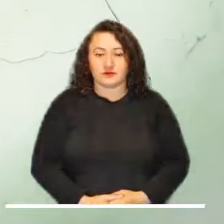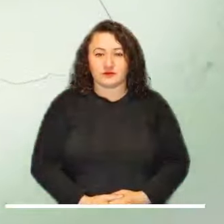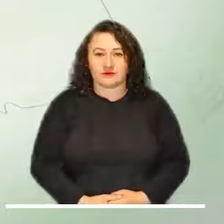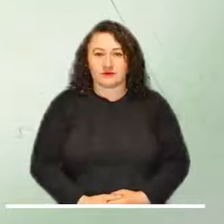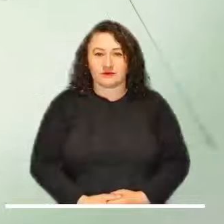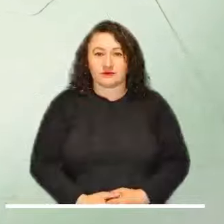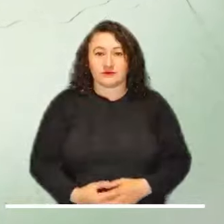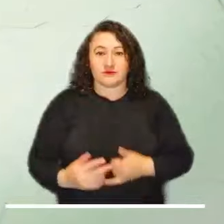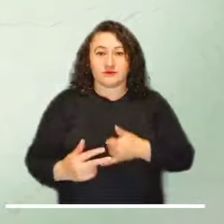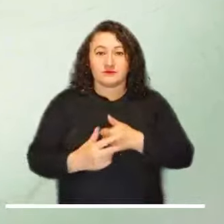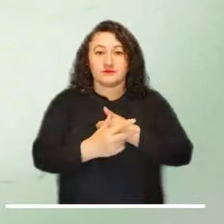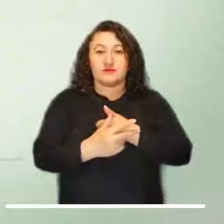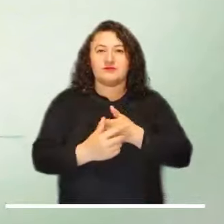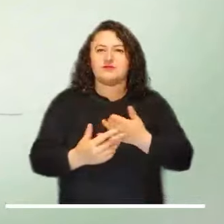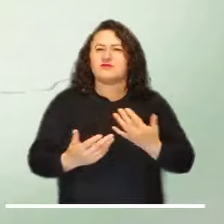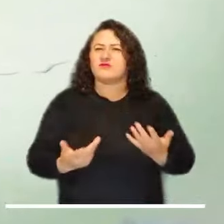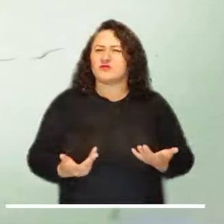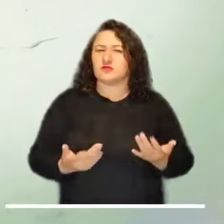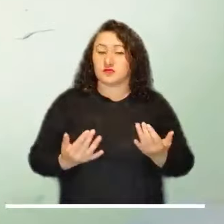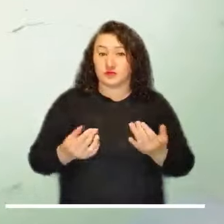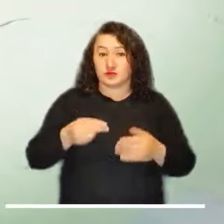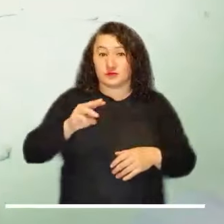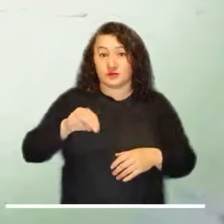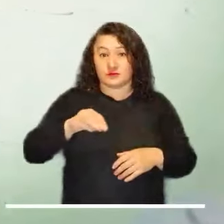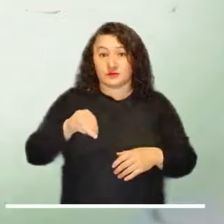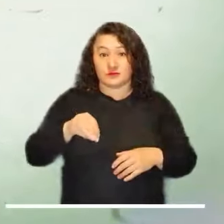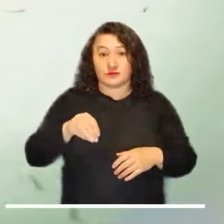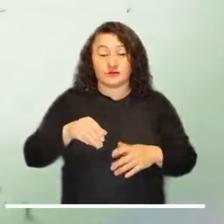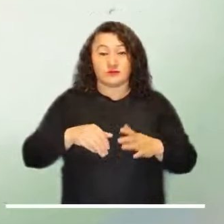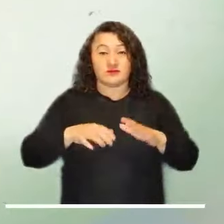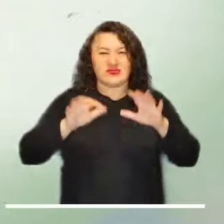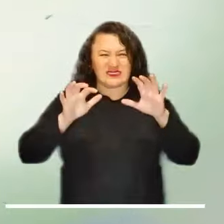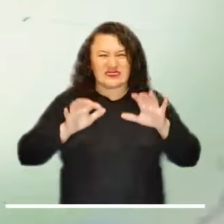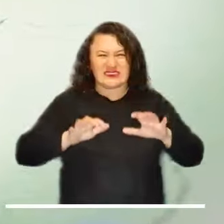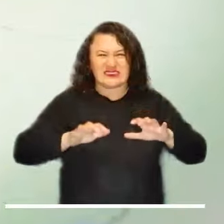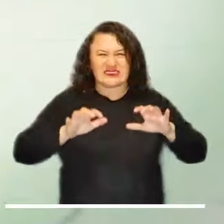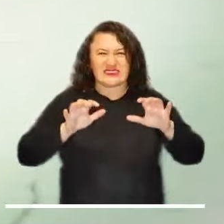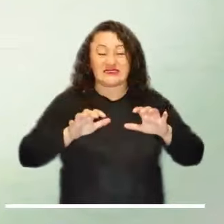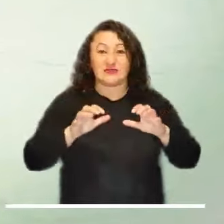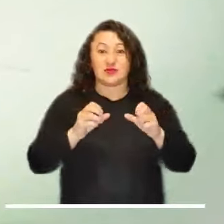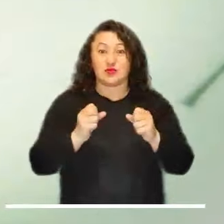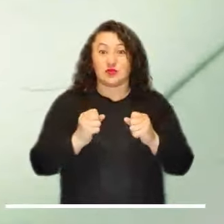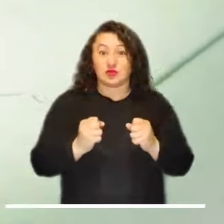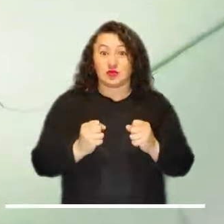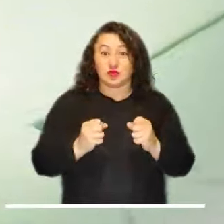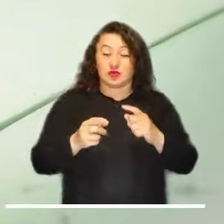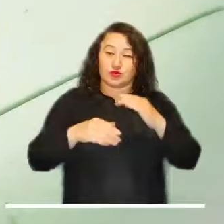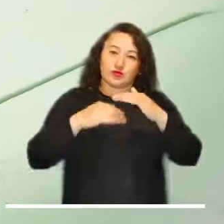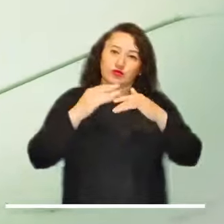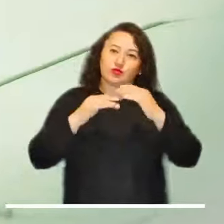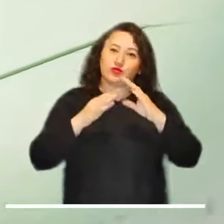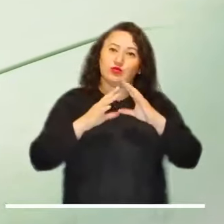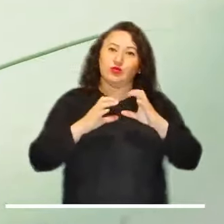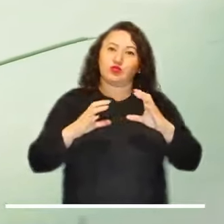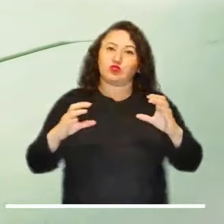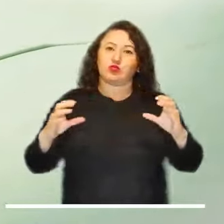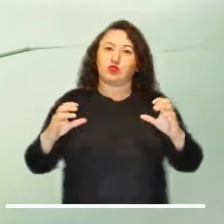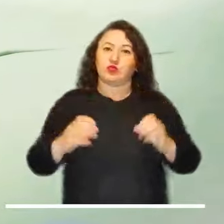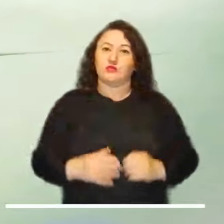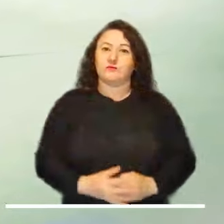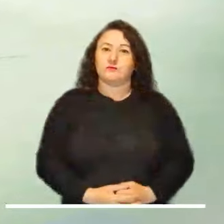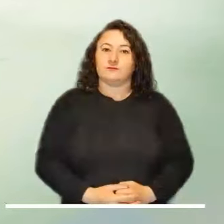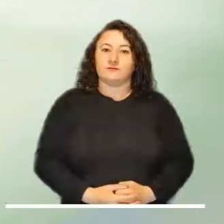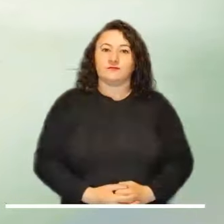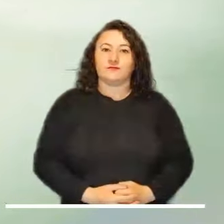Para la región andina se prevé que el miércoles inicie con chubascos de importante intensidad y cielo cubierto.